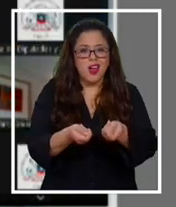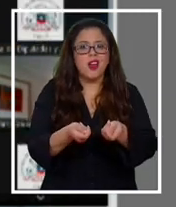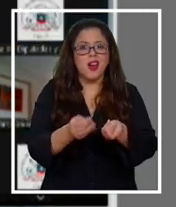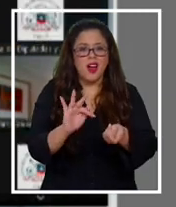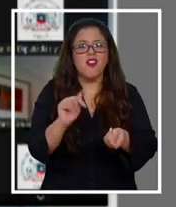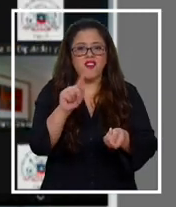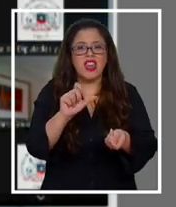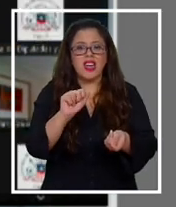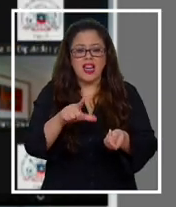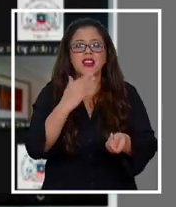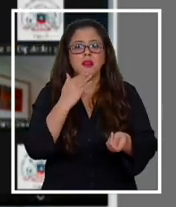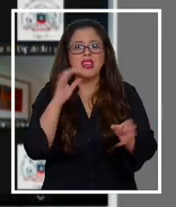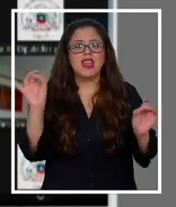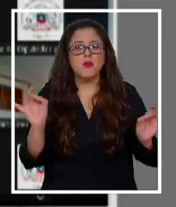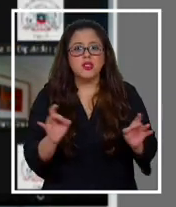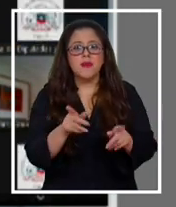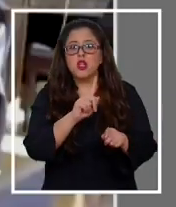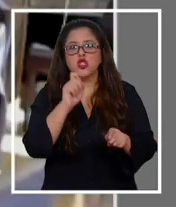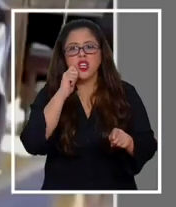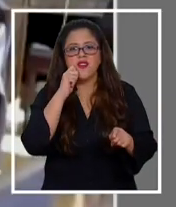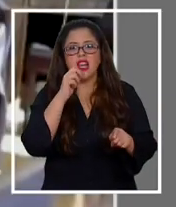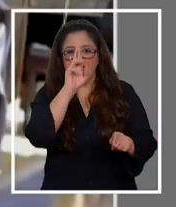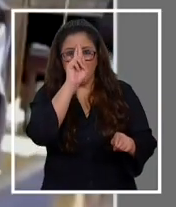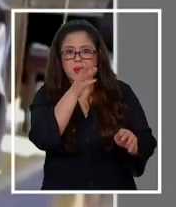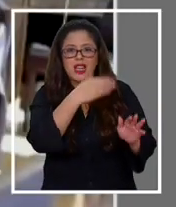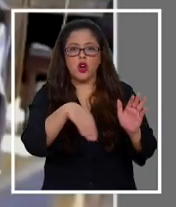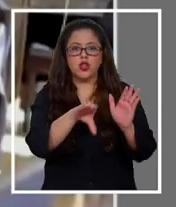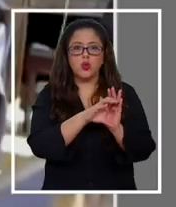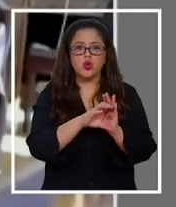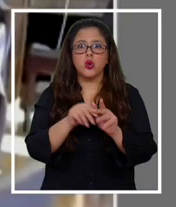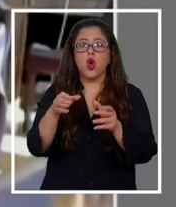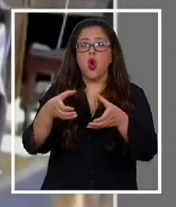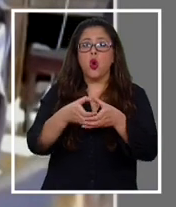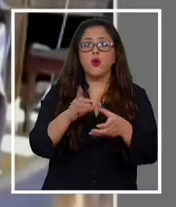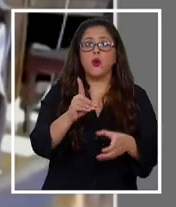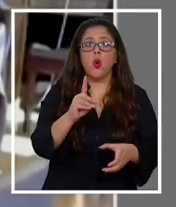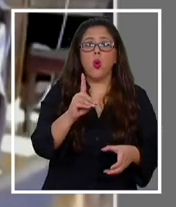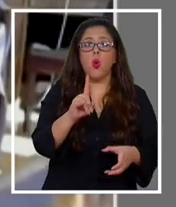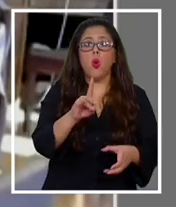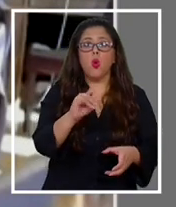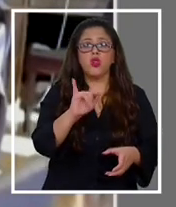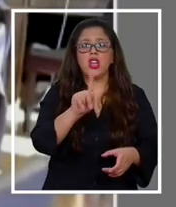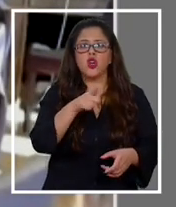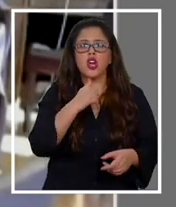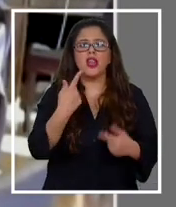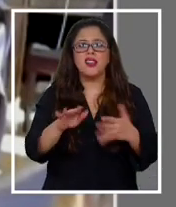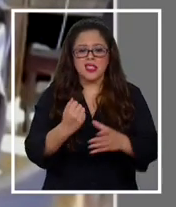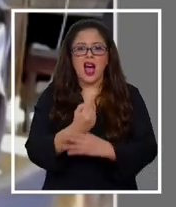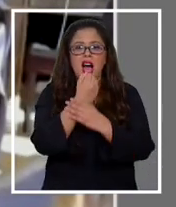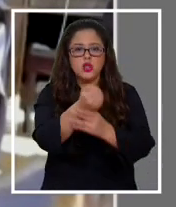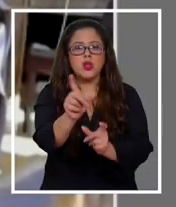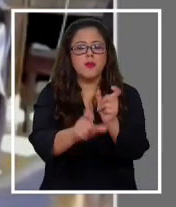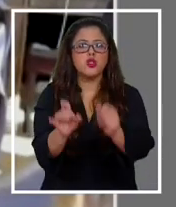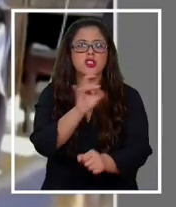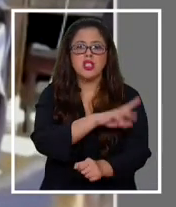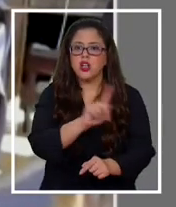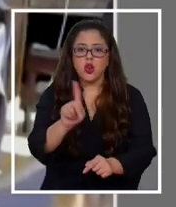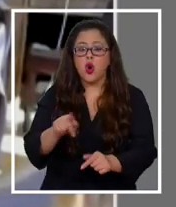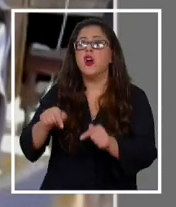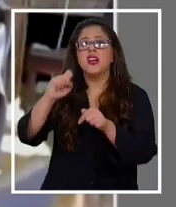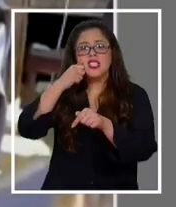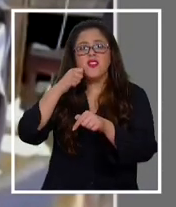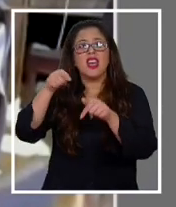riesgos de ser inconstitucional. La UDI no quiere ayudar a que esta ayuda llegue a los chilenos. La UDI quiere